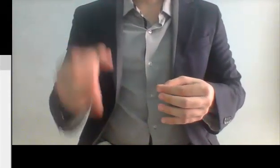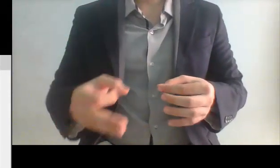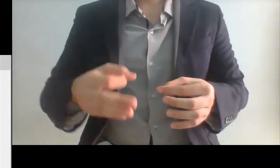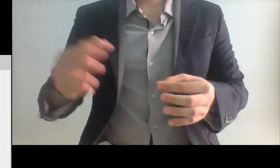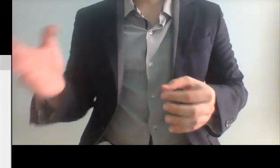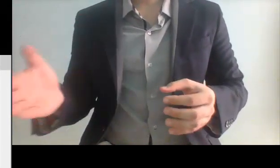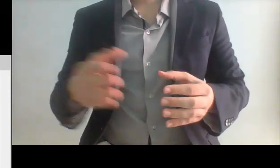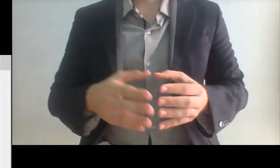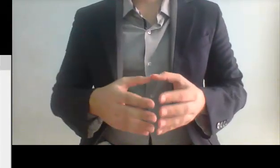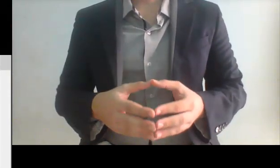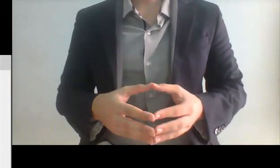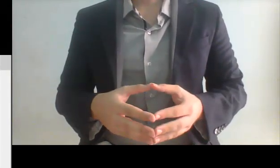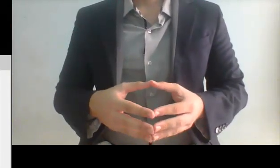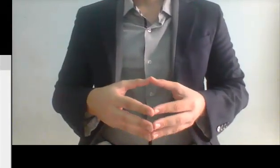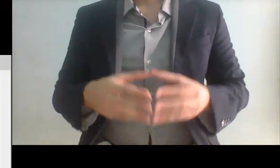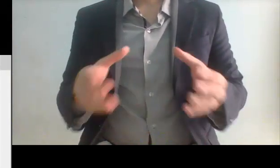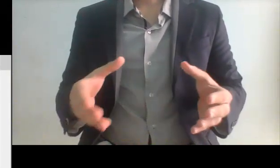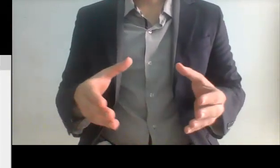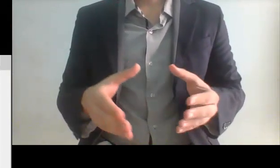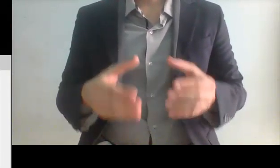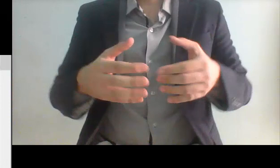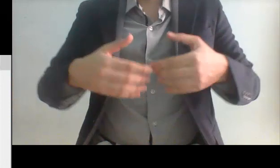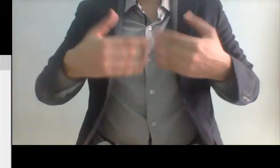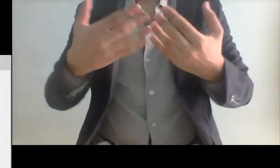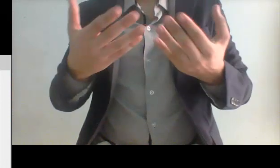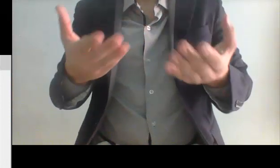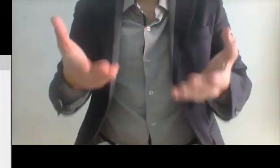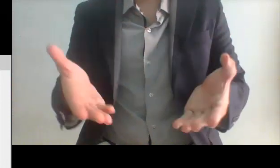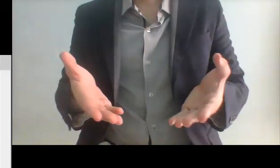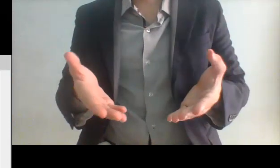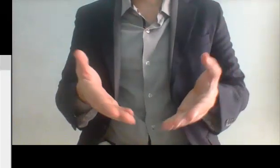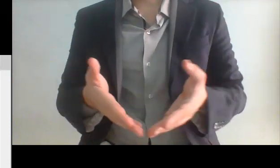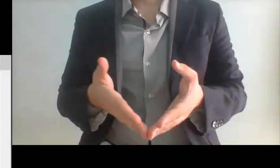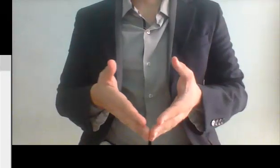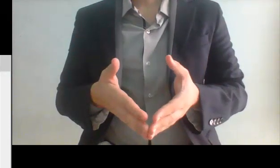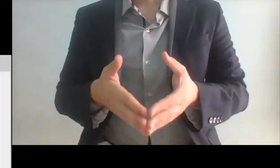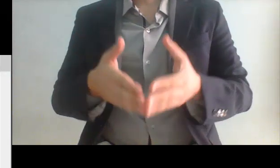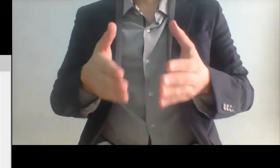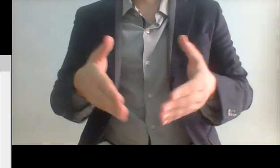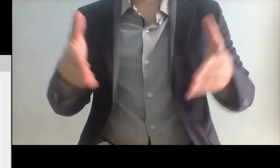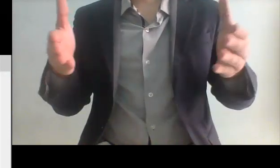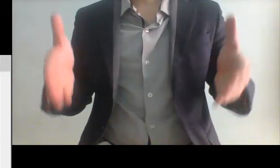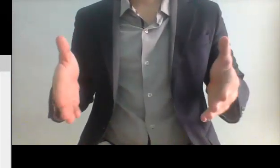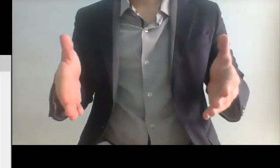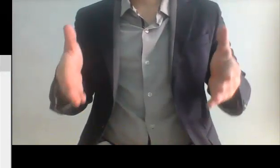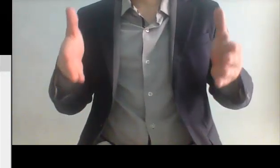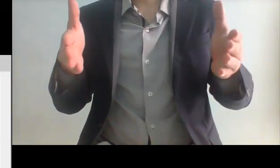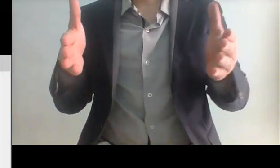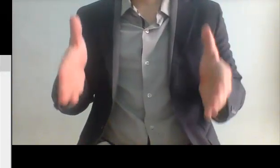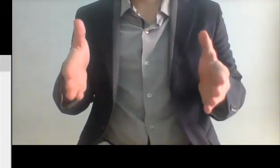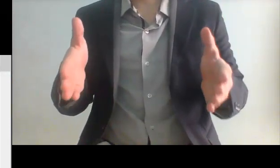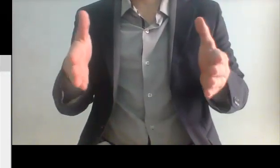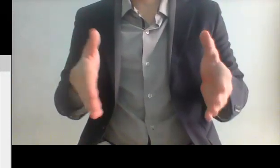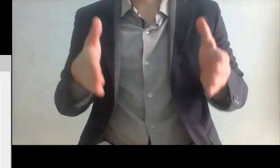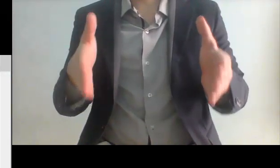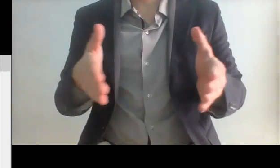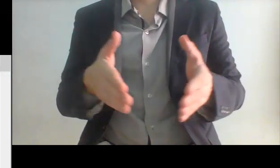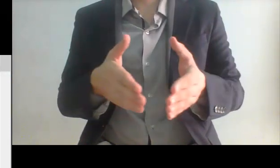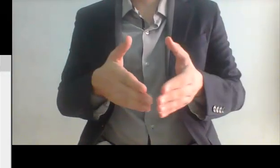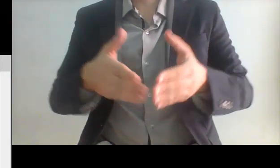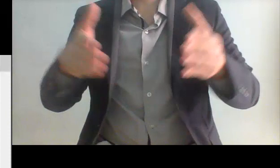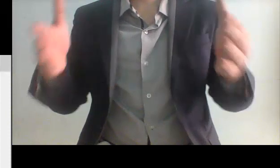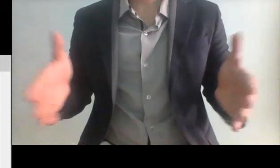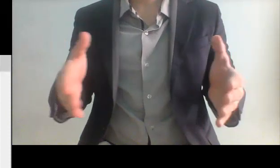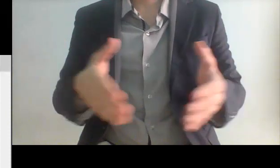qué es lo que se menciona por parte de Lozoya? se habla de que el que autorizó el crédito a pesar de saber las consecuencias de autorizar un